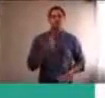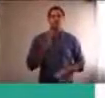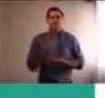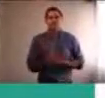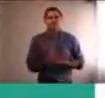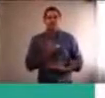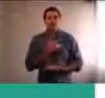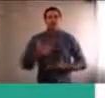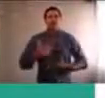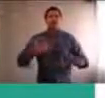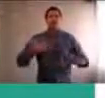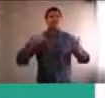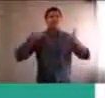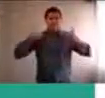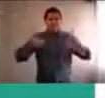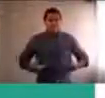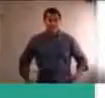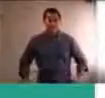facilita, después,